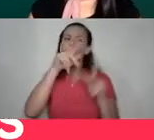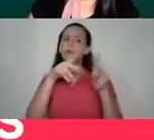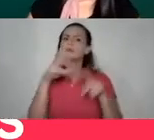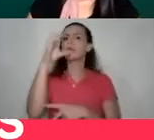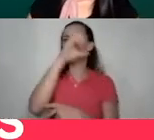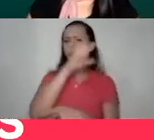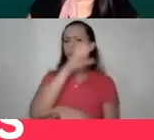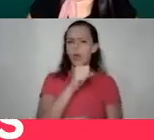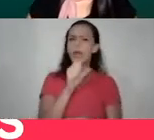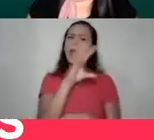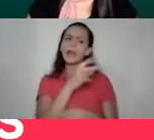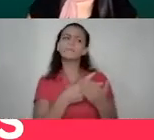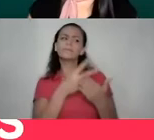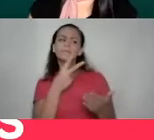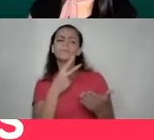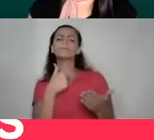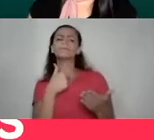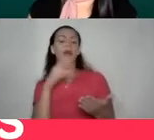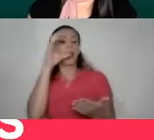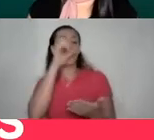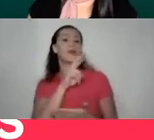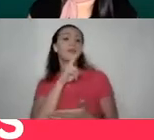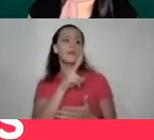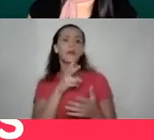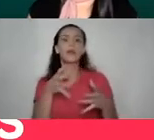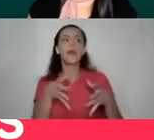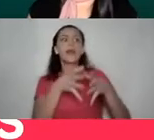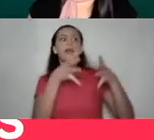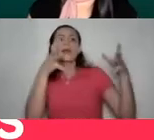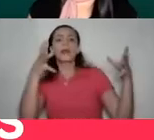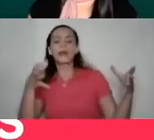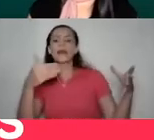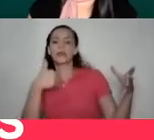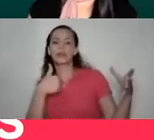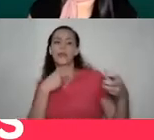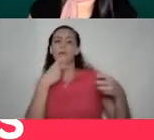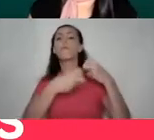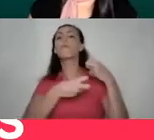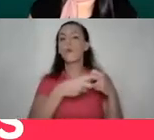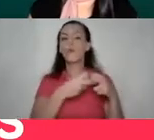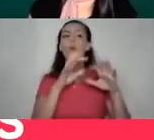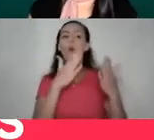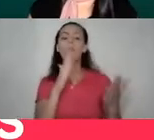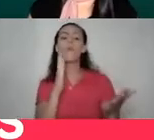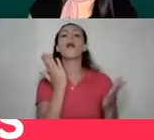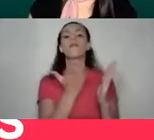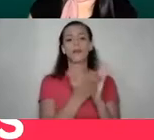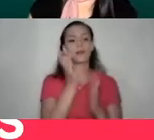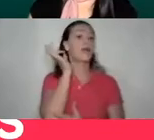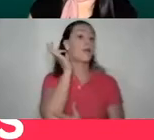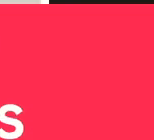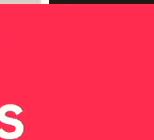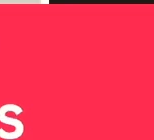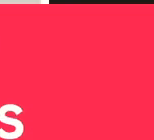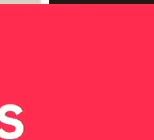valoremos y nos demos cuenta realmente de la dimensión que tiene esta problemática y cómo afecta a las mujeres. Entonces,